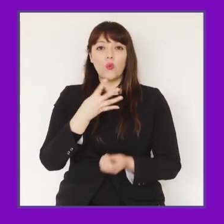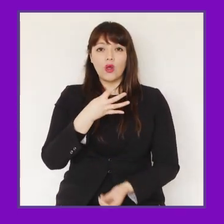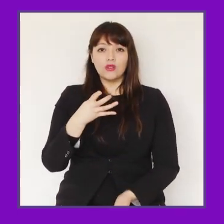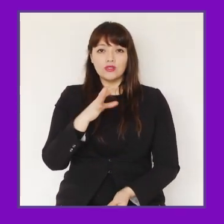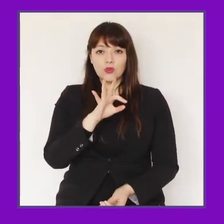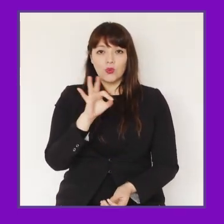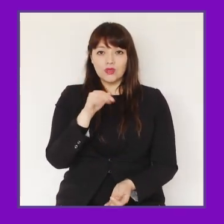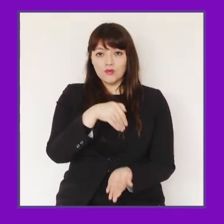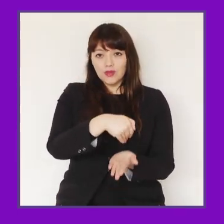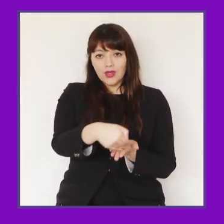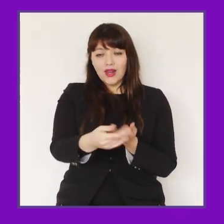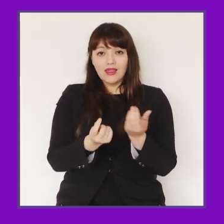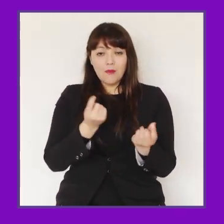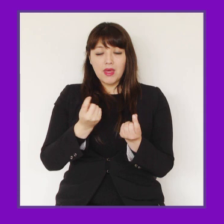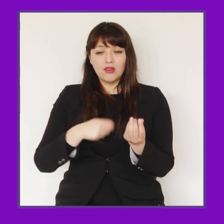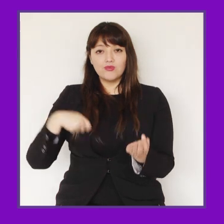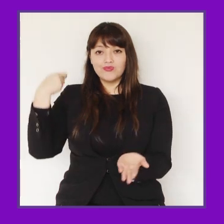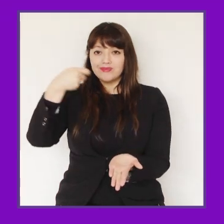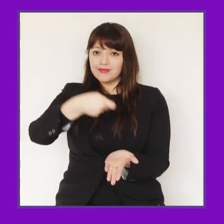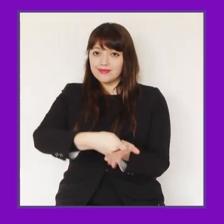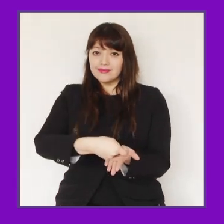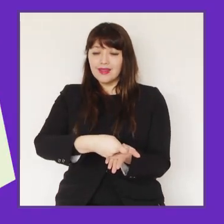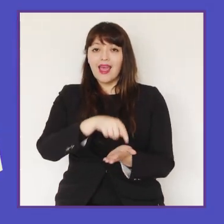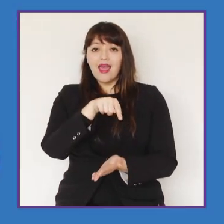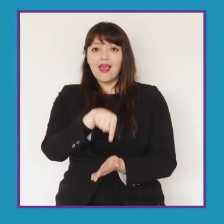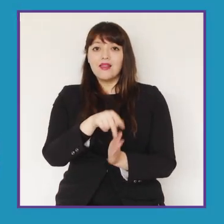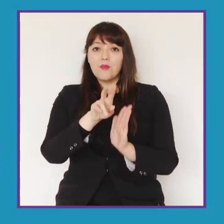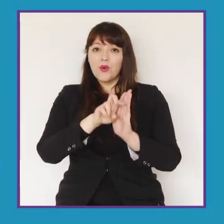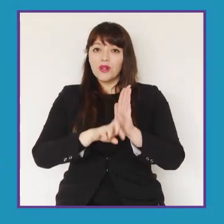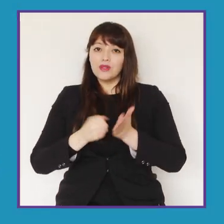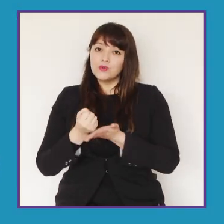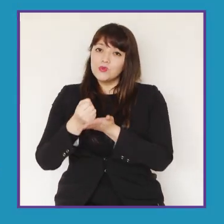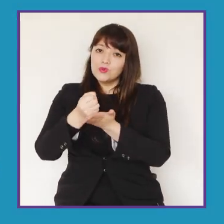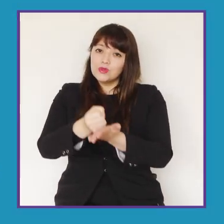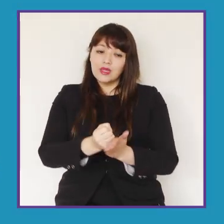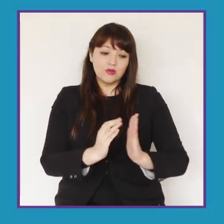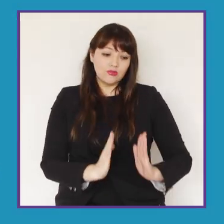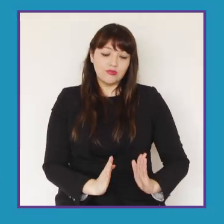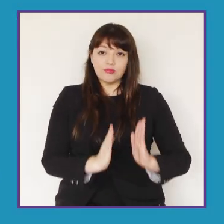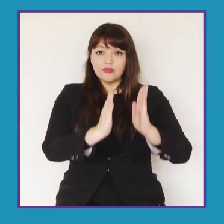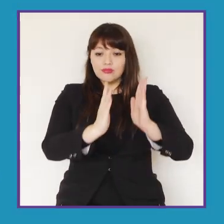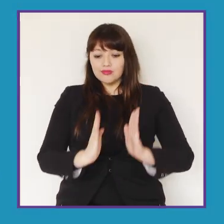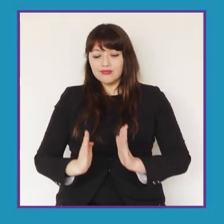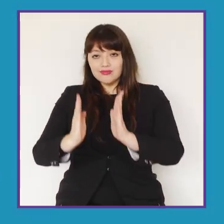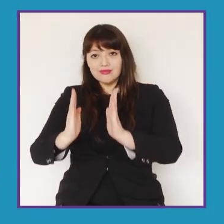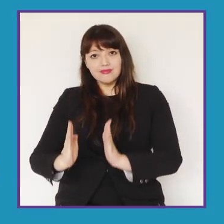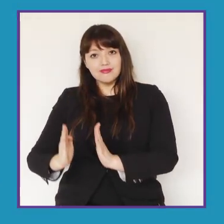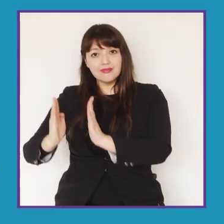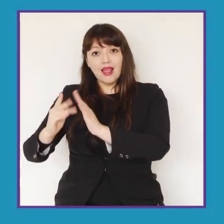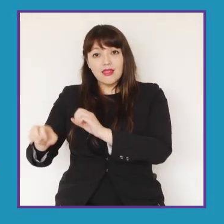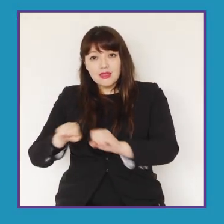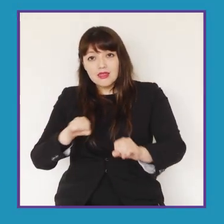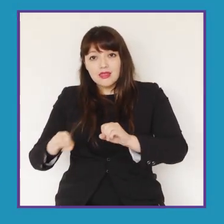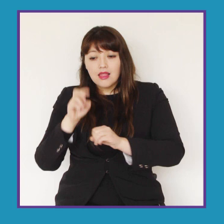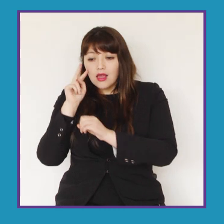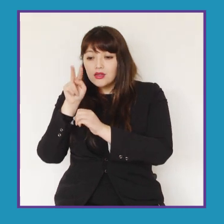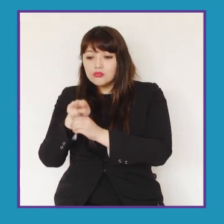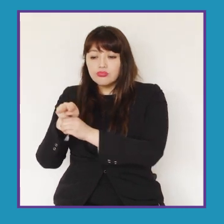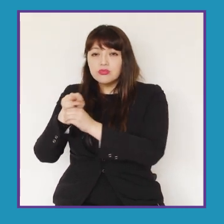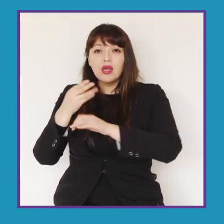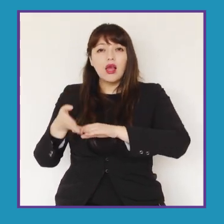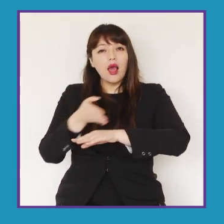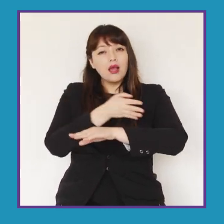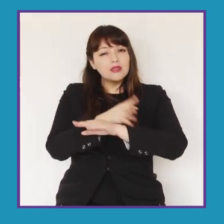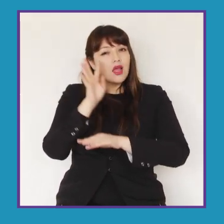de 450 millones de pesos. Este proyecto permitirá la instalación de estaciones sismológicas que ayudarán a